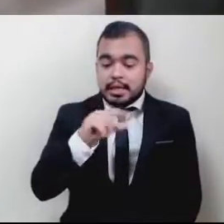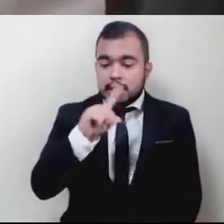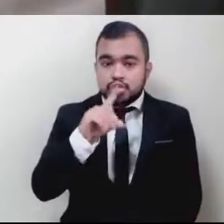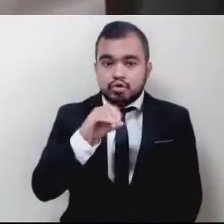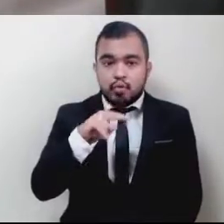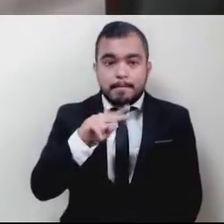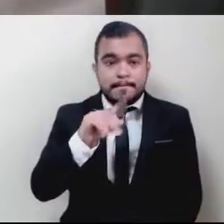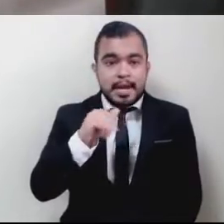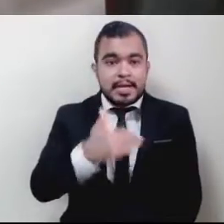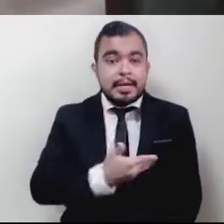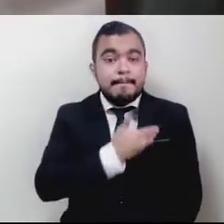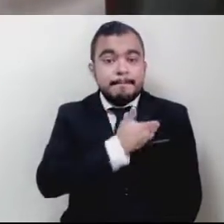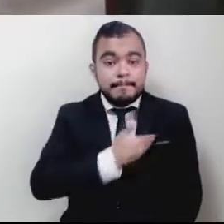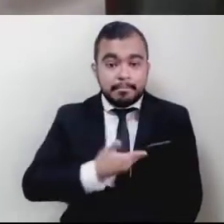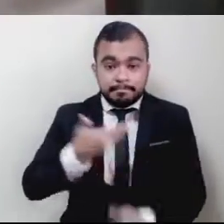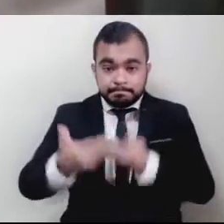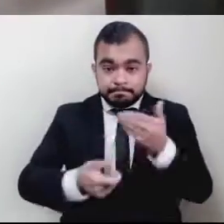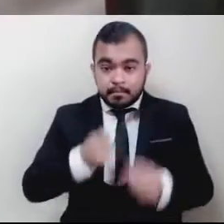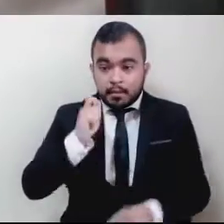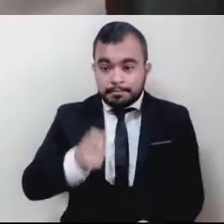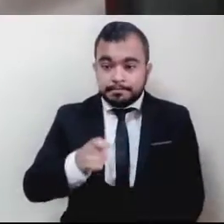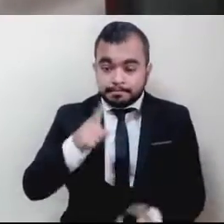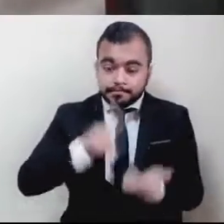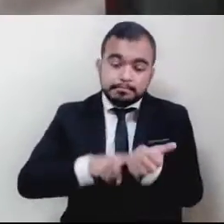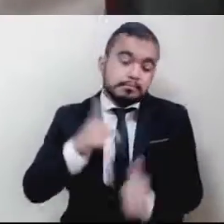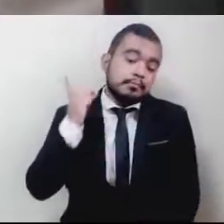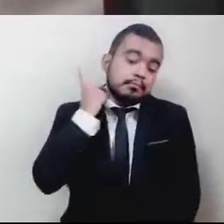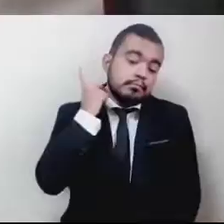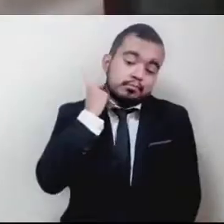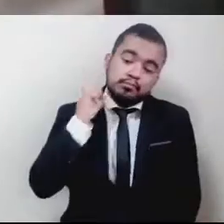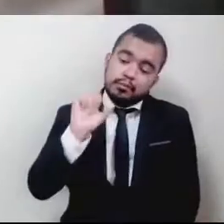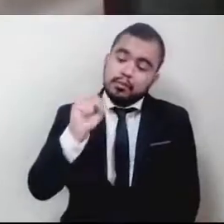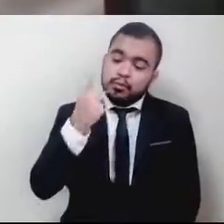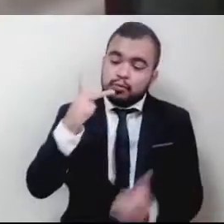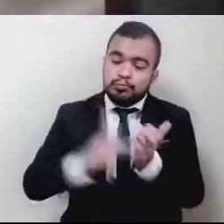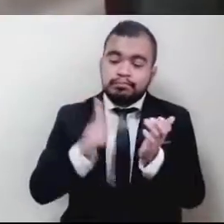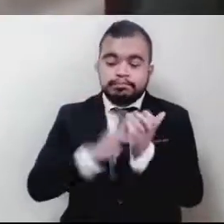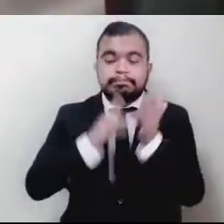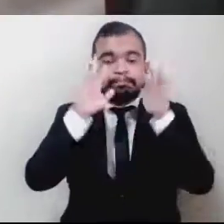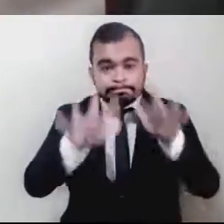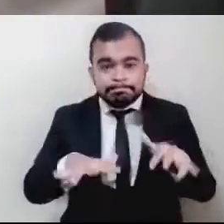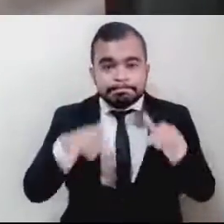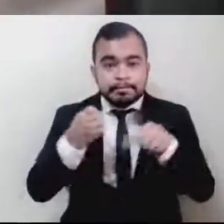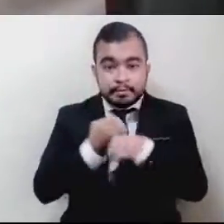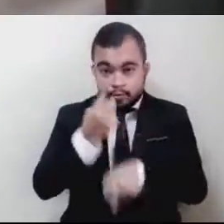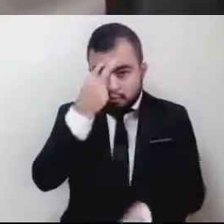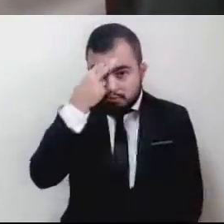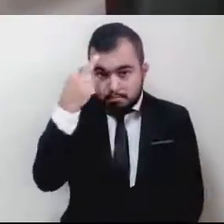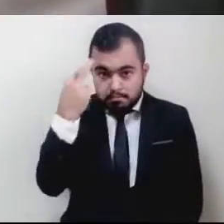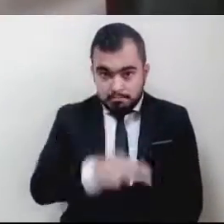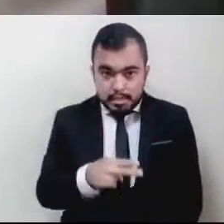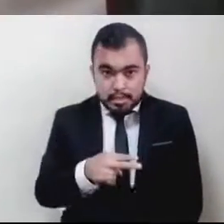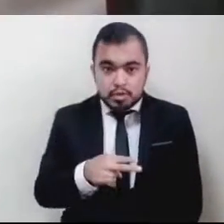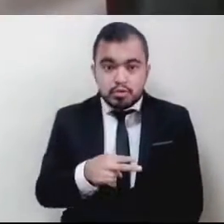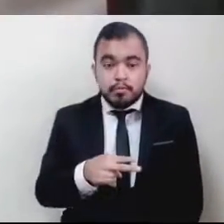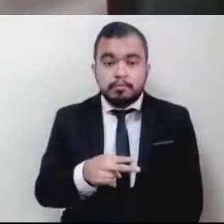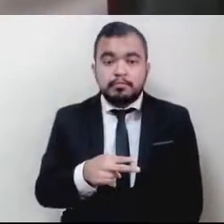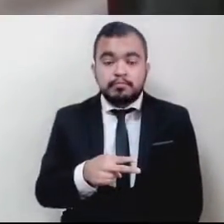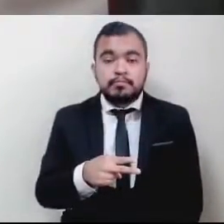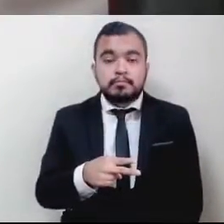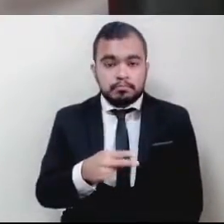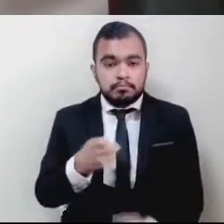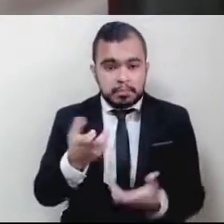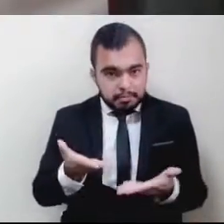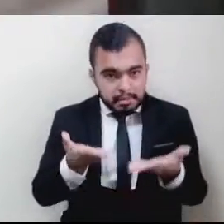Presidente de la Honorable Sexagésima Primera Legislatura del Estado de México, presente. Con el objetivo de